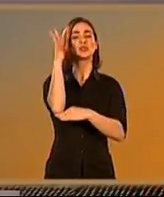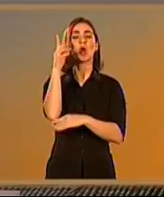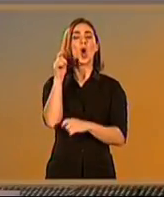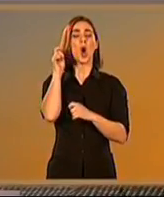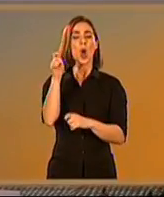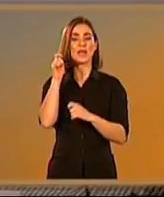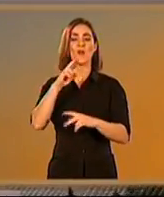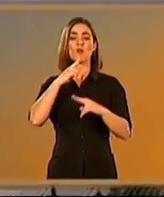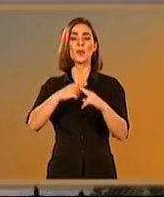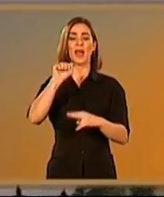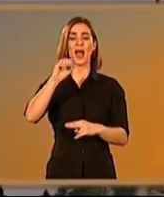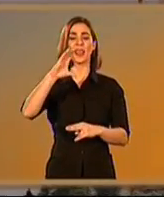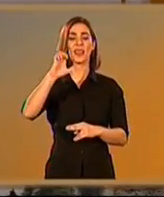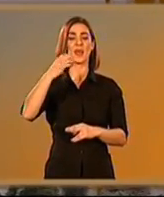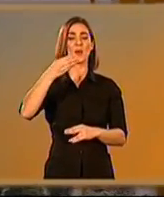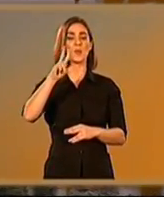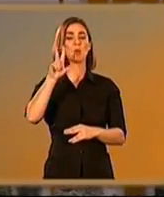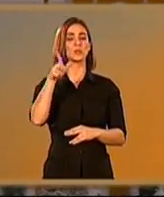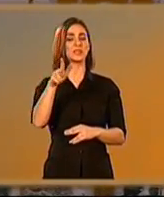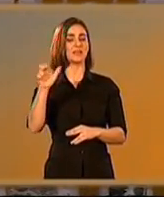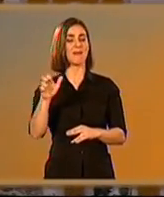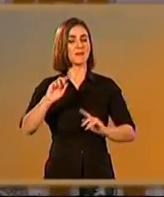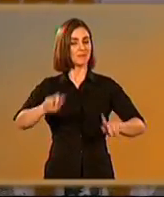debió extenderse considerablemente por toda la Mética.